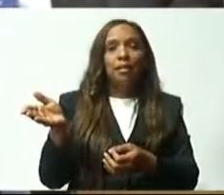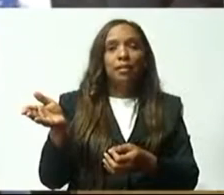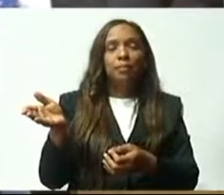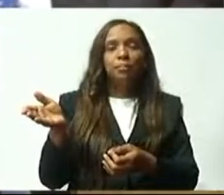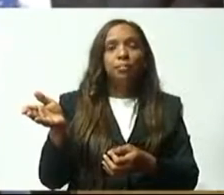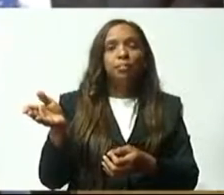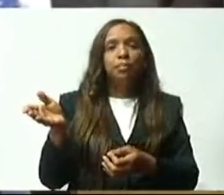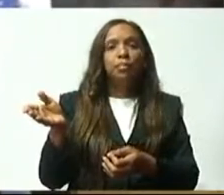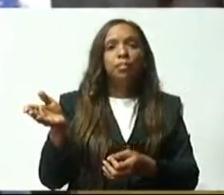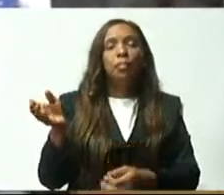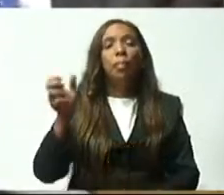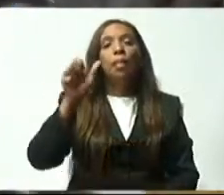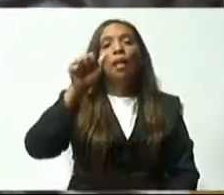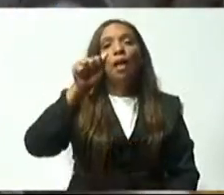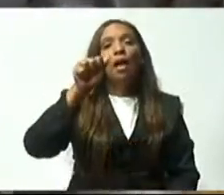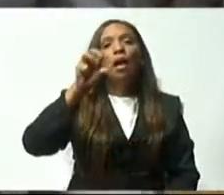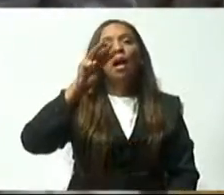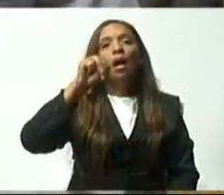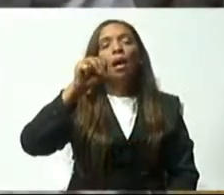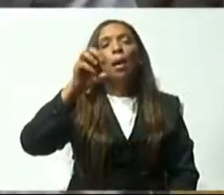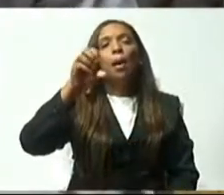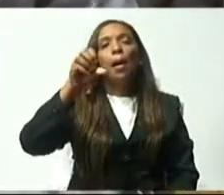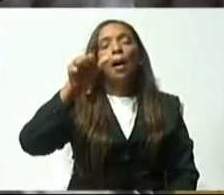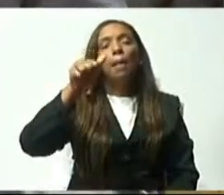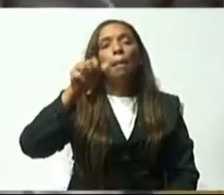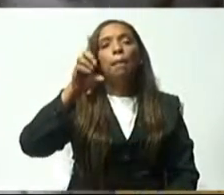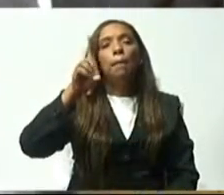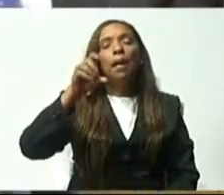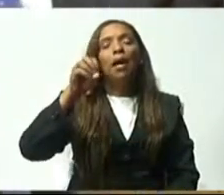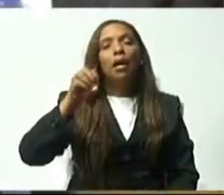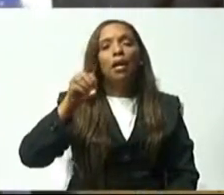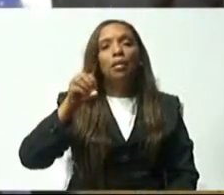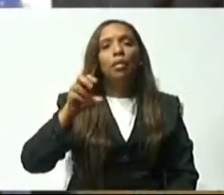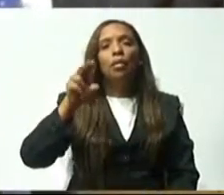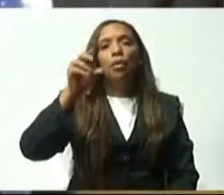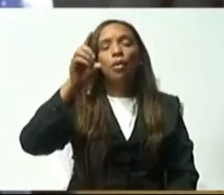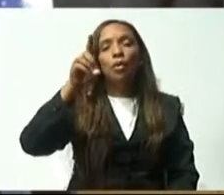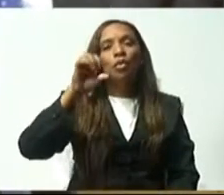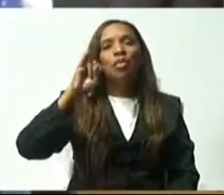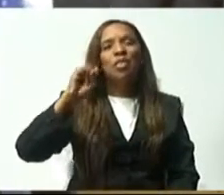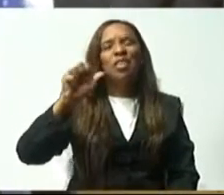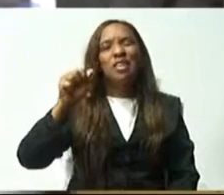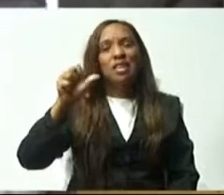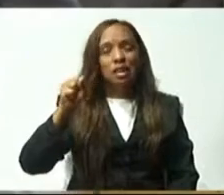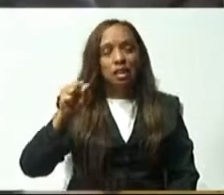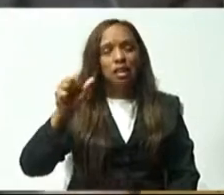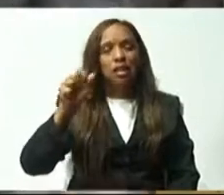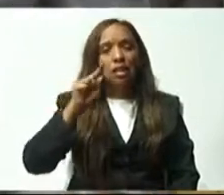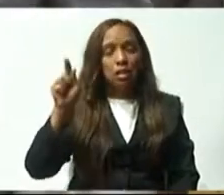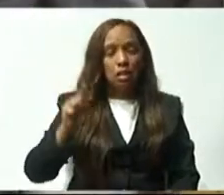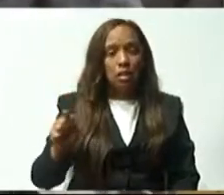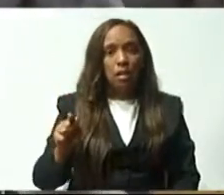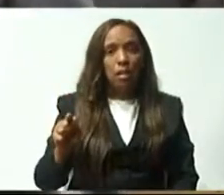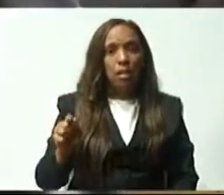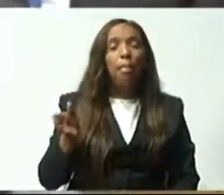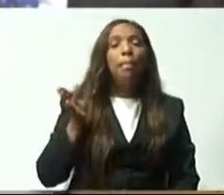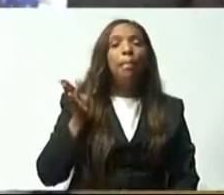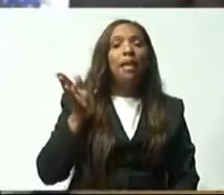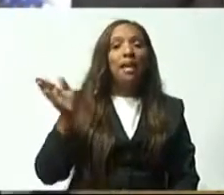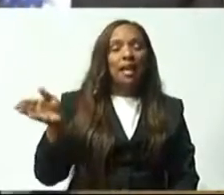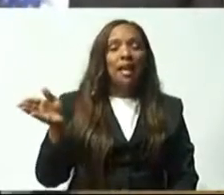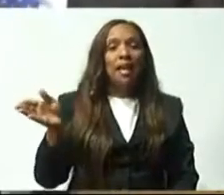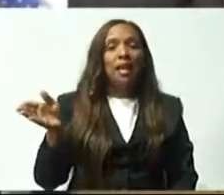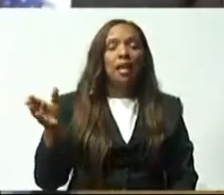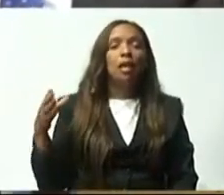que fue apoderado, como presidente, de la Comisión Especial, para el estudio del